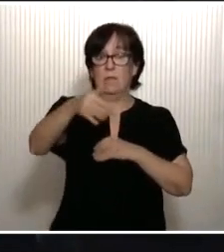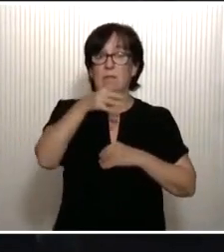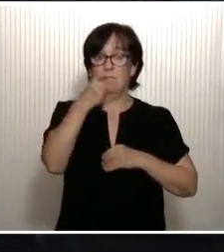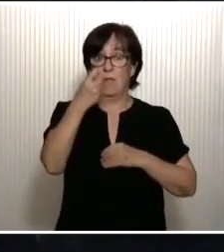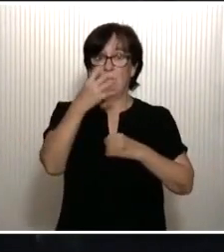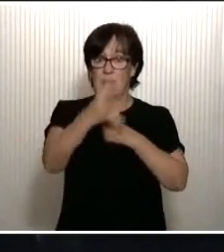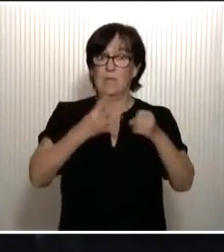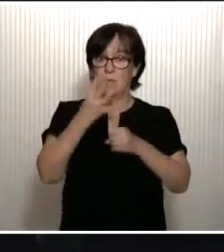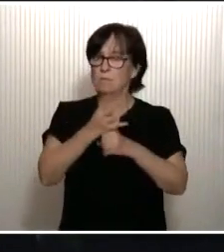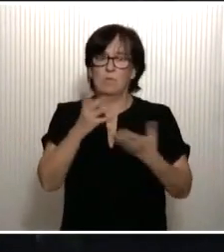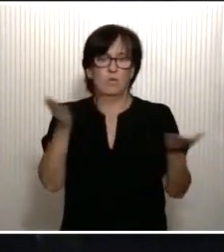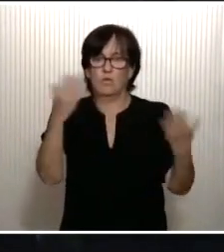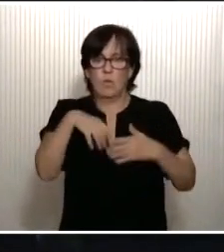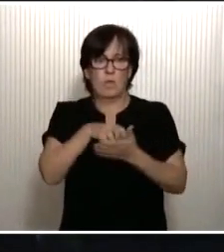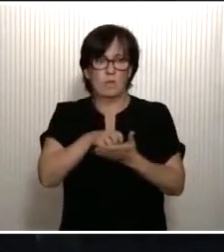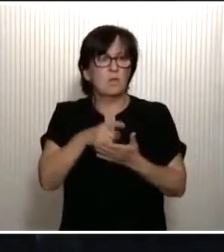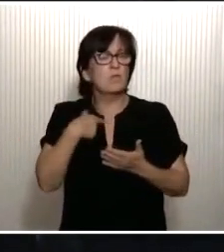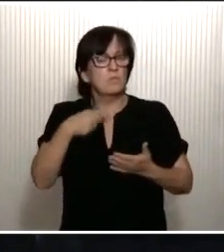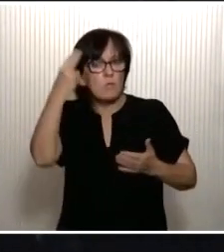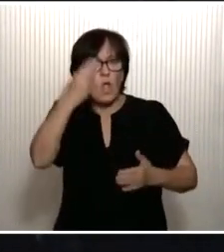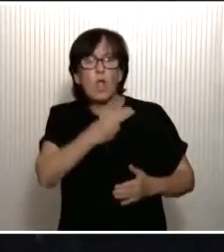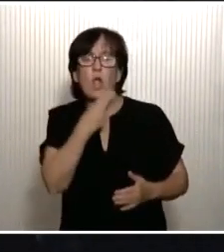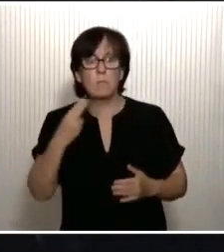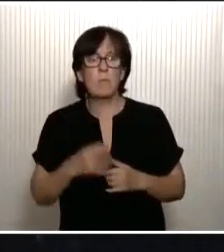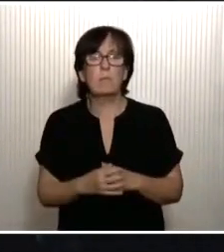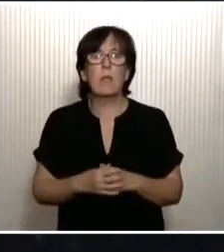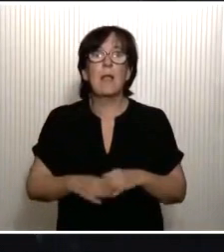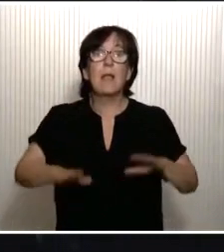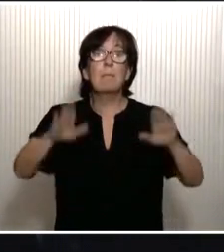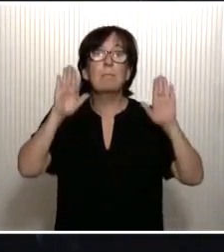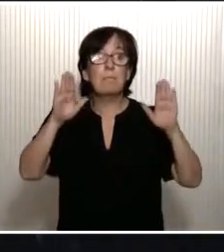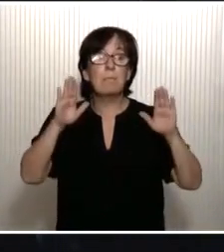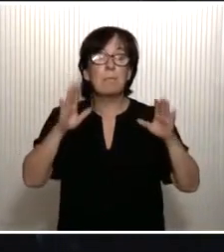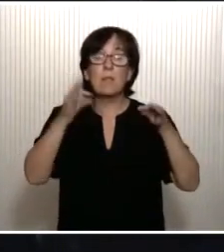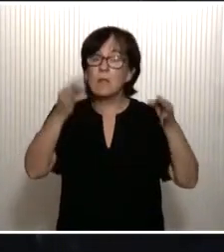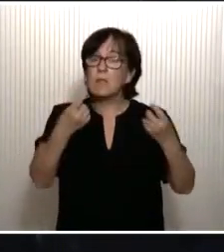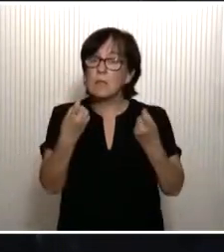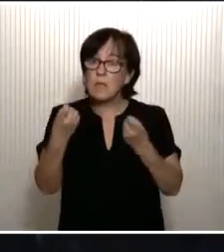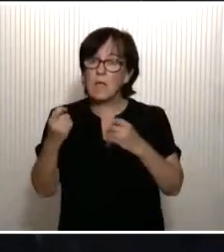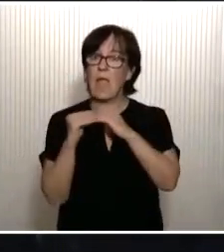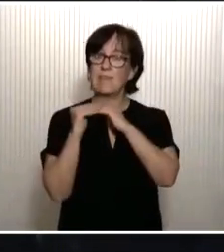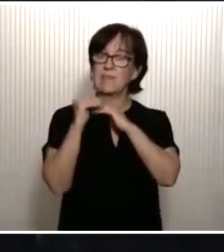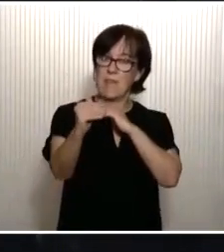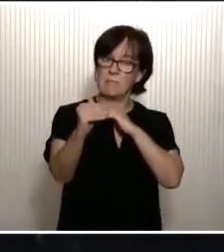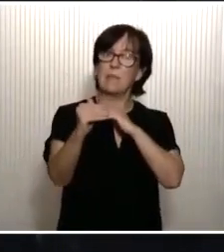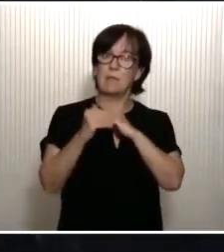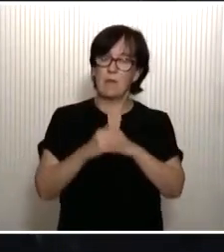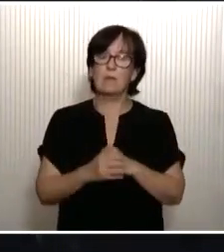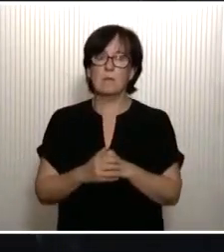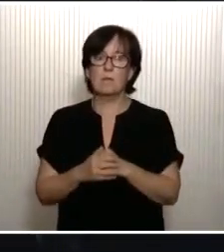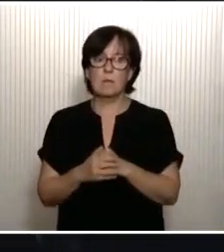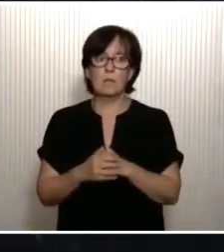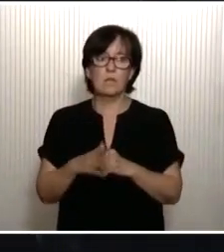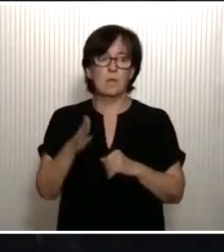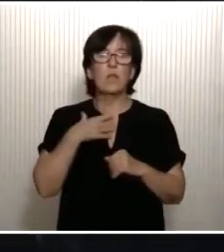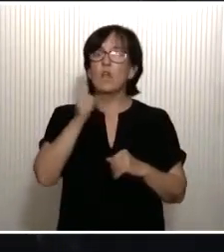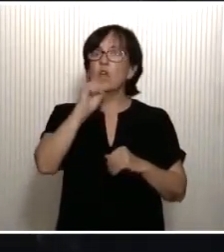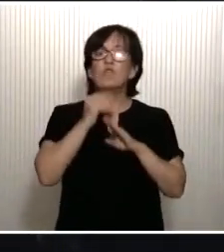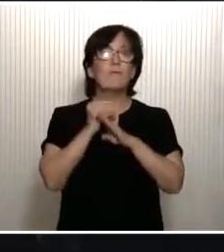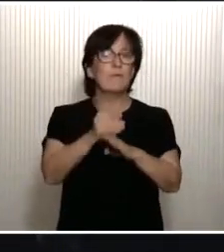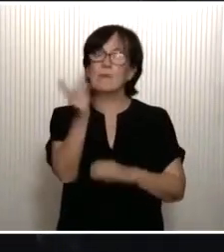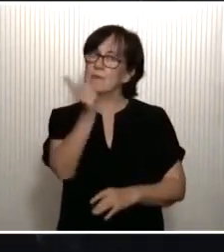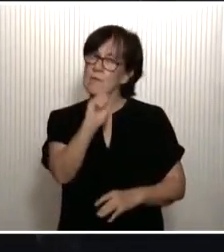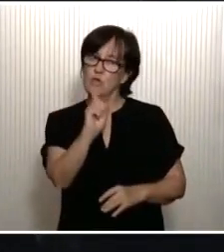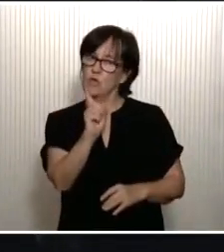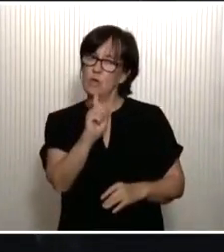Por descontado. Así lo hemos comprometido. Pero, siendo imprescindible la estabilidad, esta no es suficiente, no